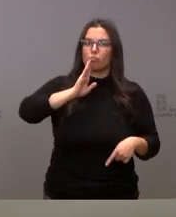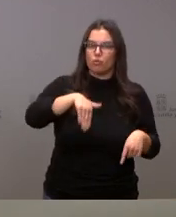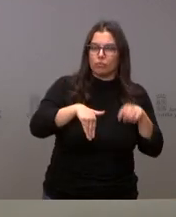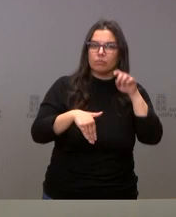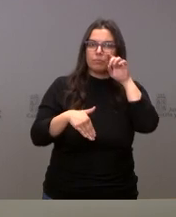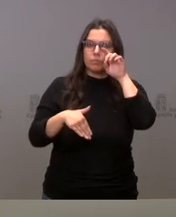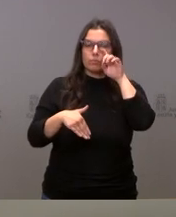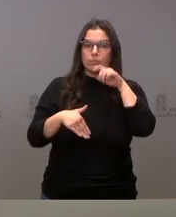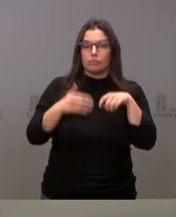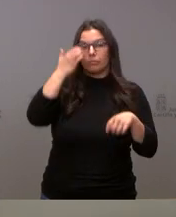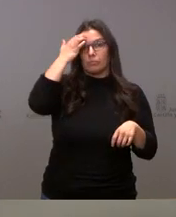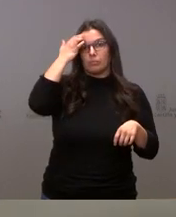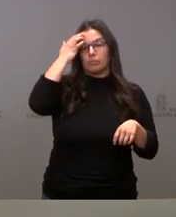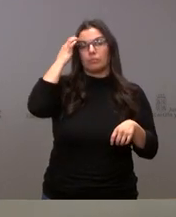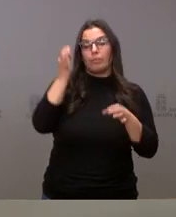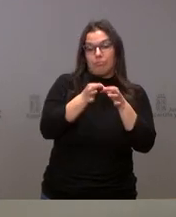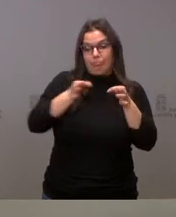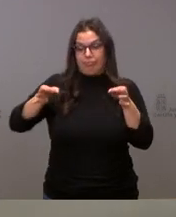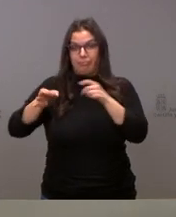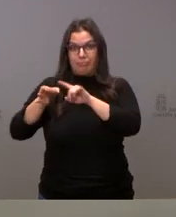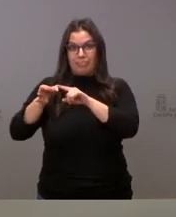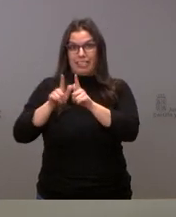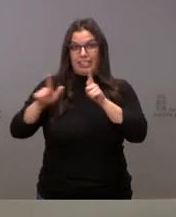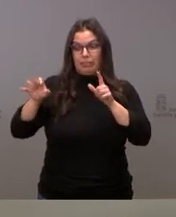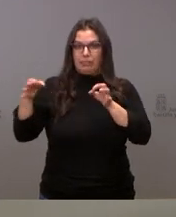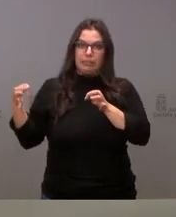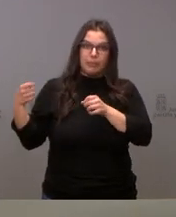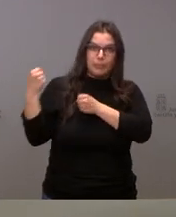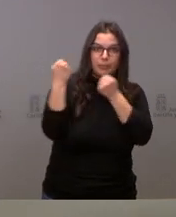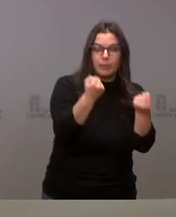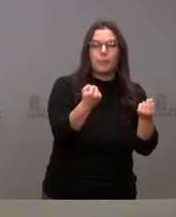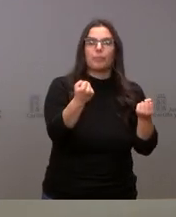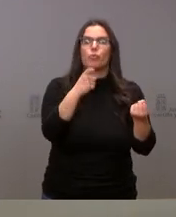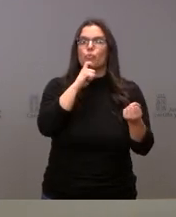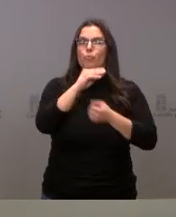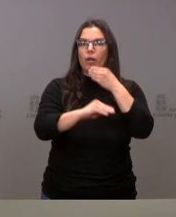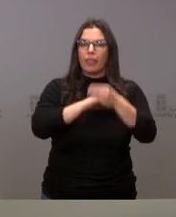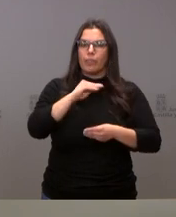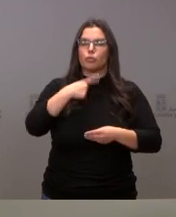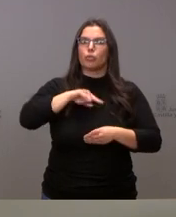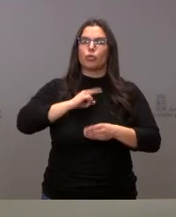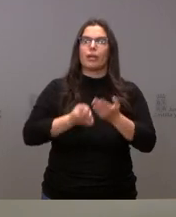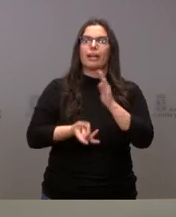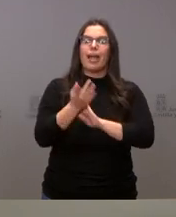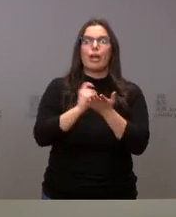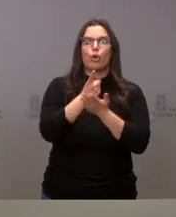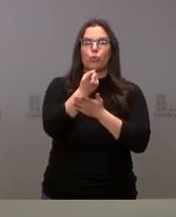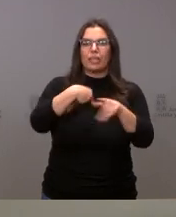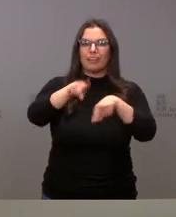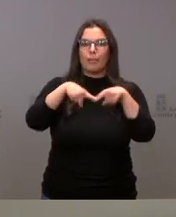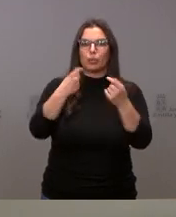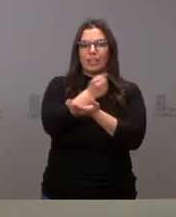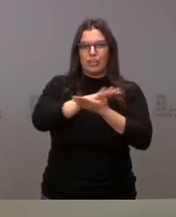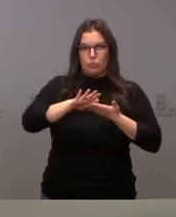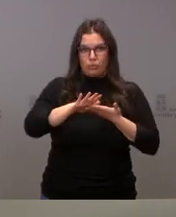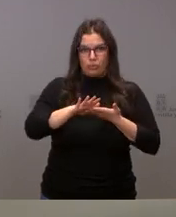que residen en esos núcleos que están separados del lugar de votación, vamos a poner rutas de transporte gratuito que